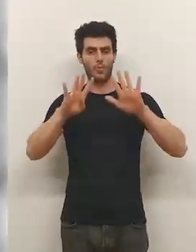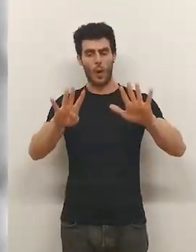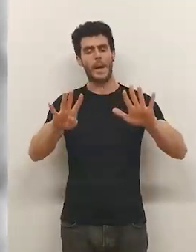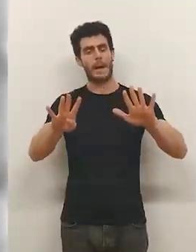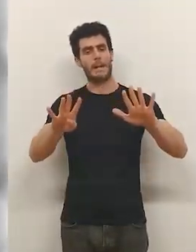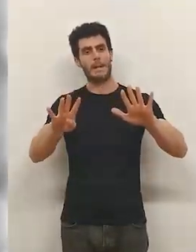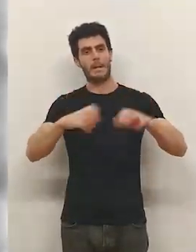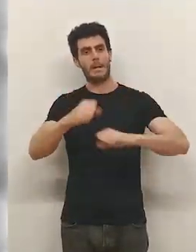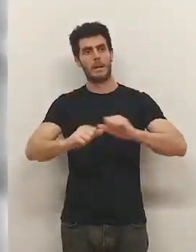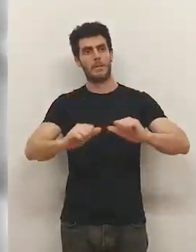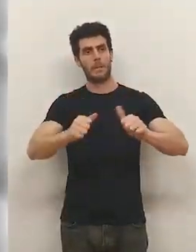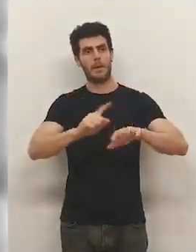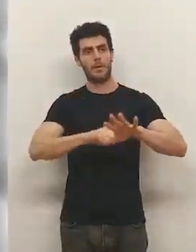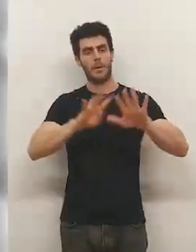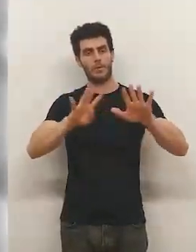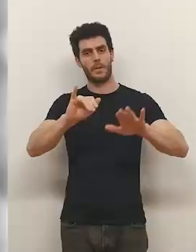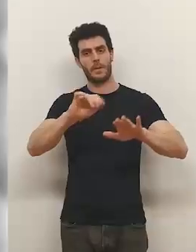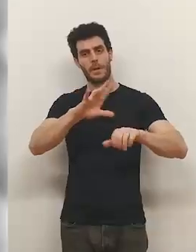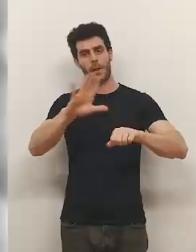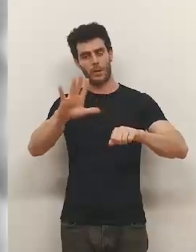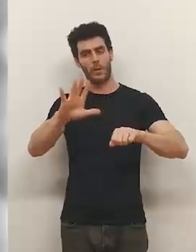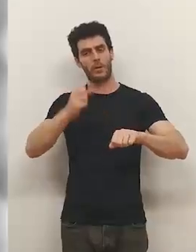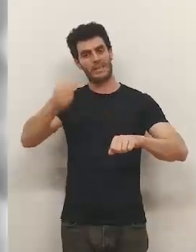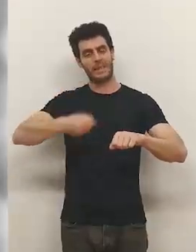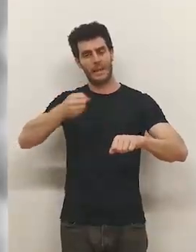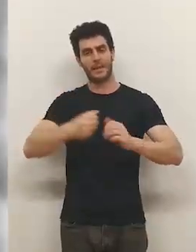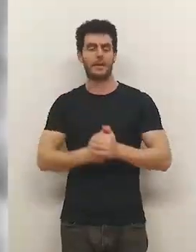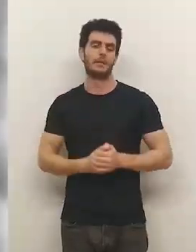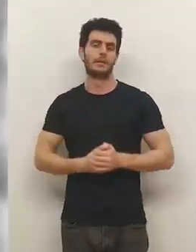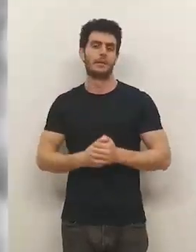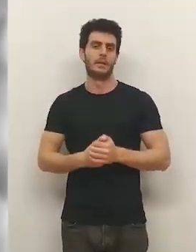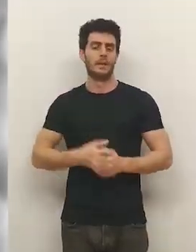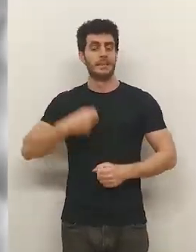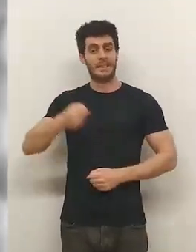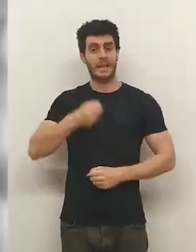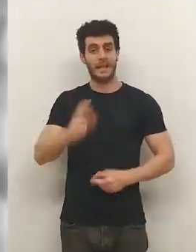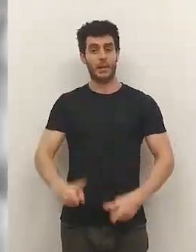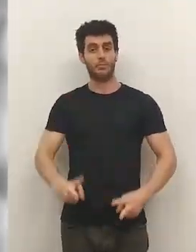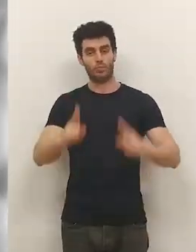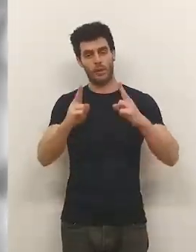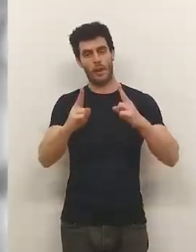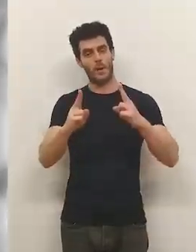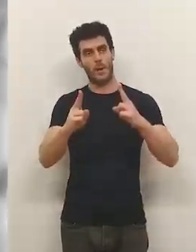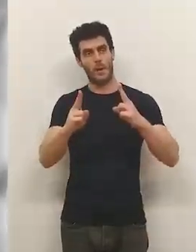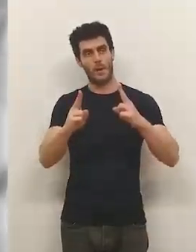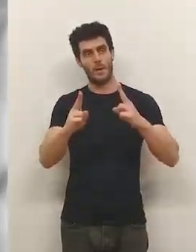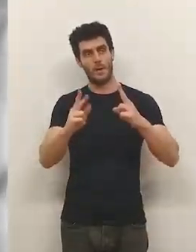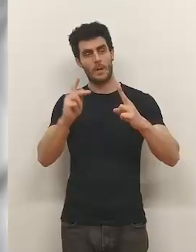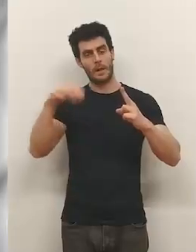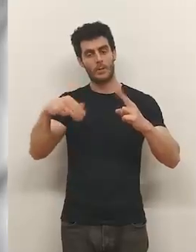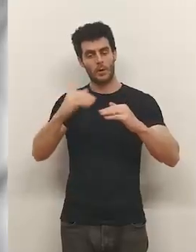la carrera y a las 9 y 5 los senderistas. Los senderistas tienen un tramo menos de